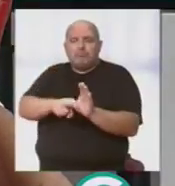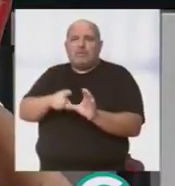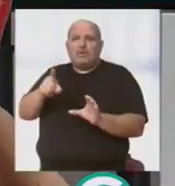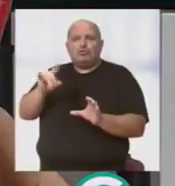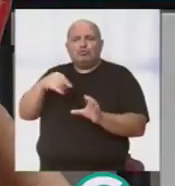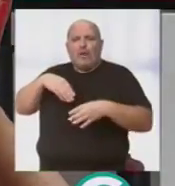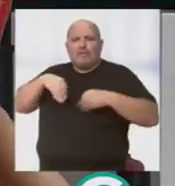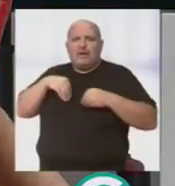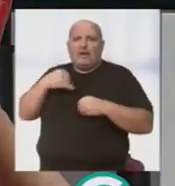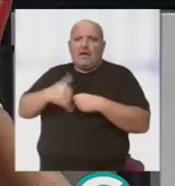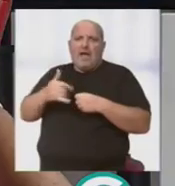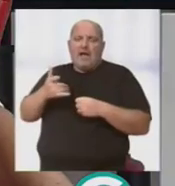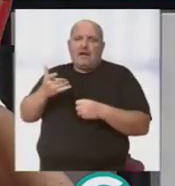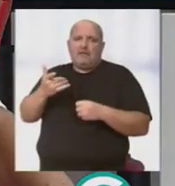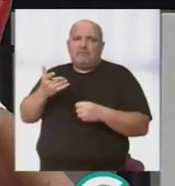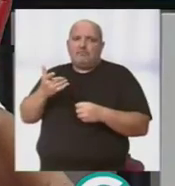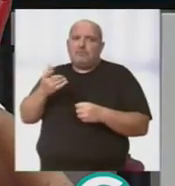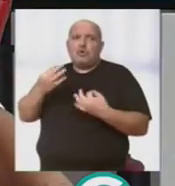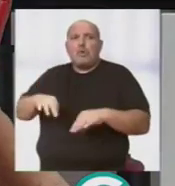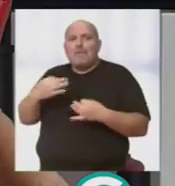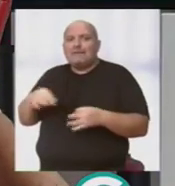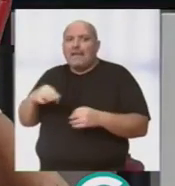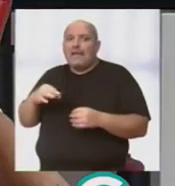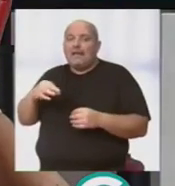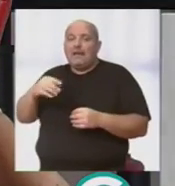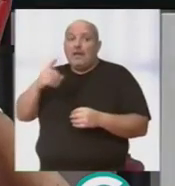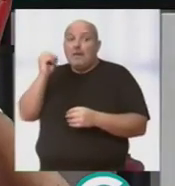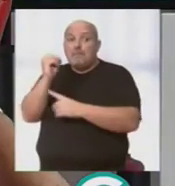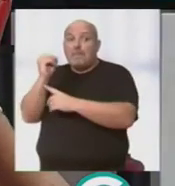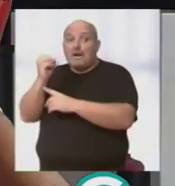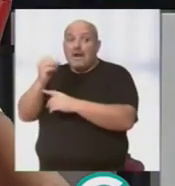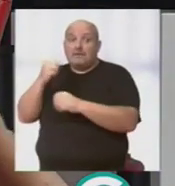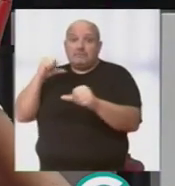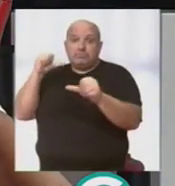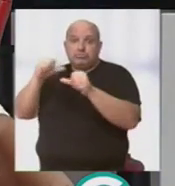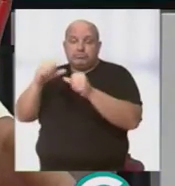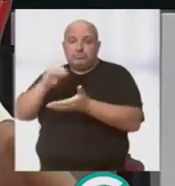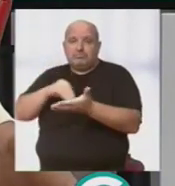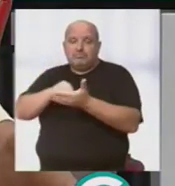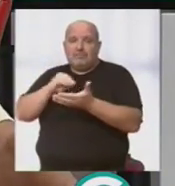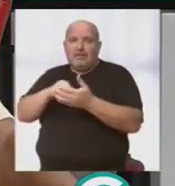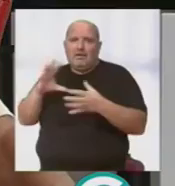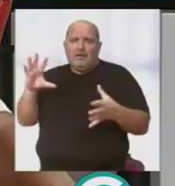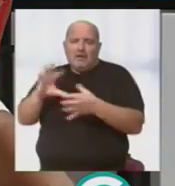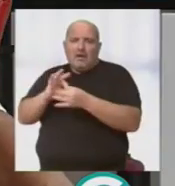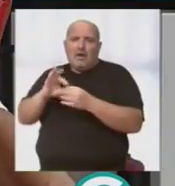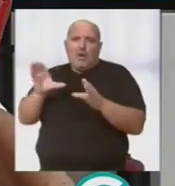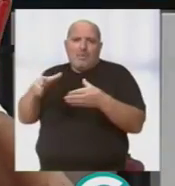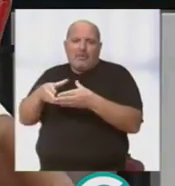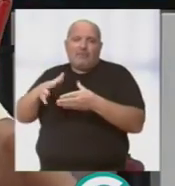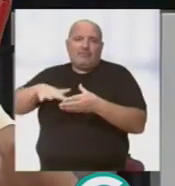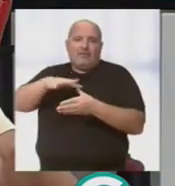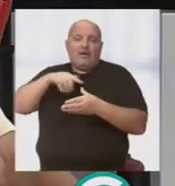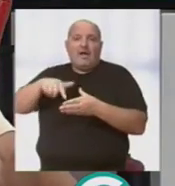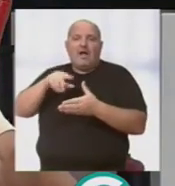dice que lo acepta, pero claro, yo ya... Normalmente cuando el pregonero ha estado ligado a alguna entidad, agrupación o algo,